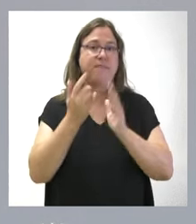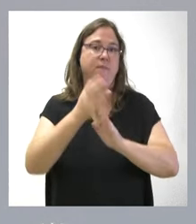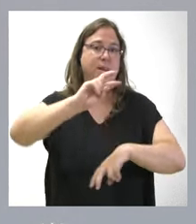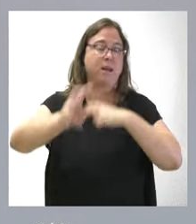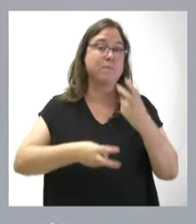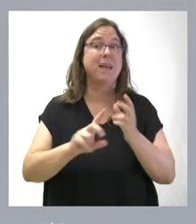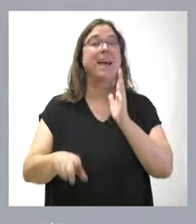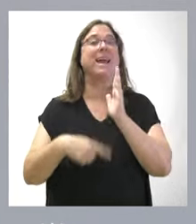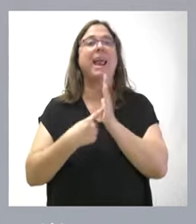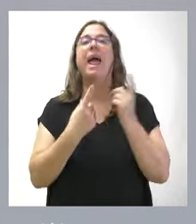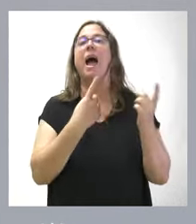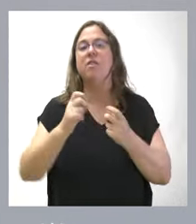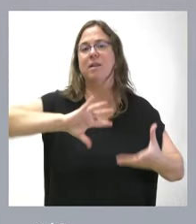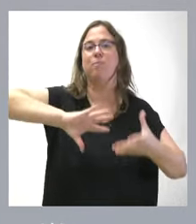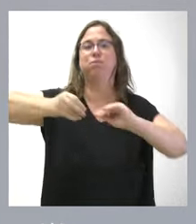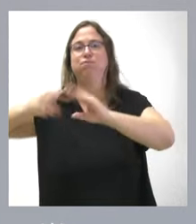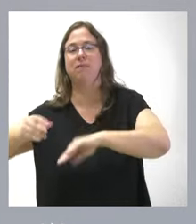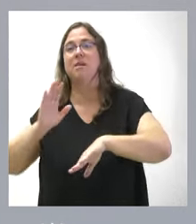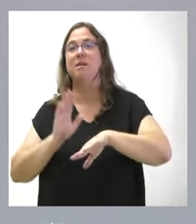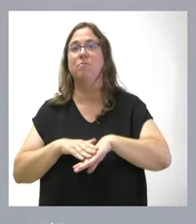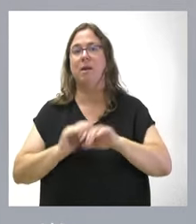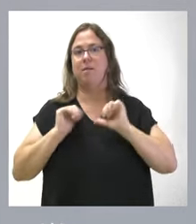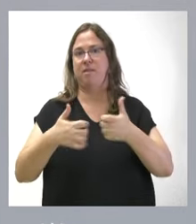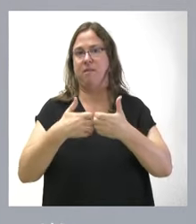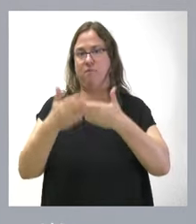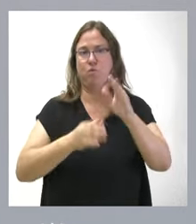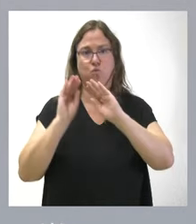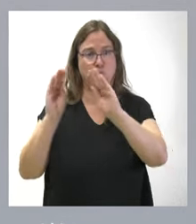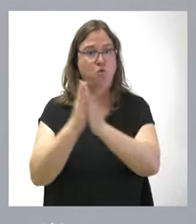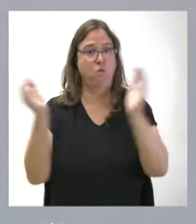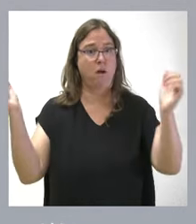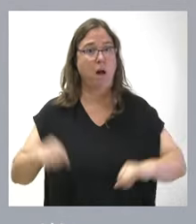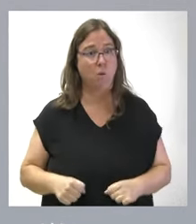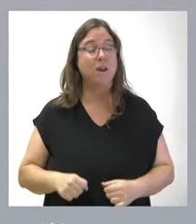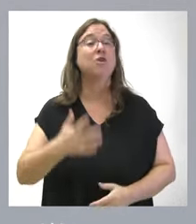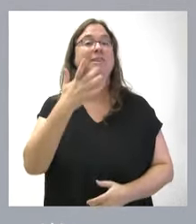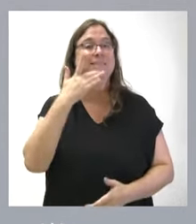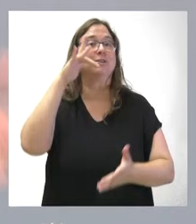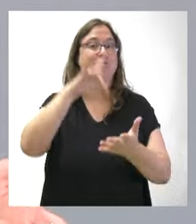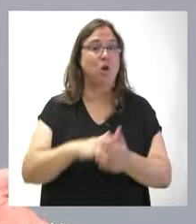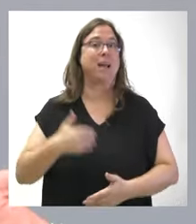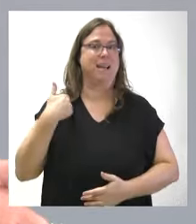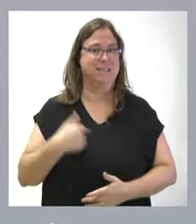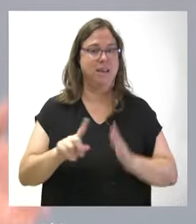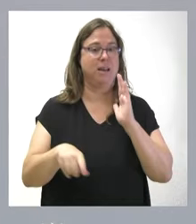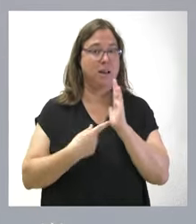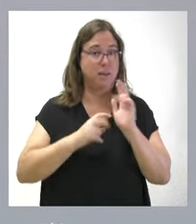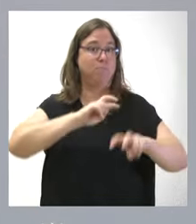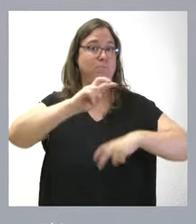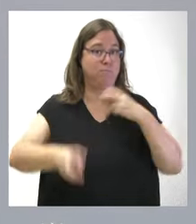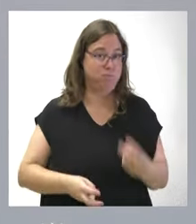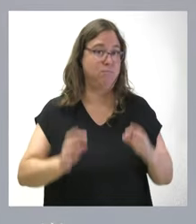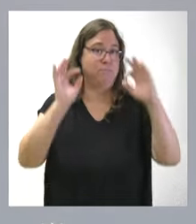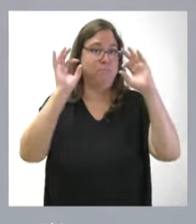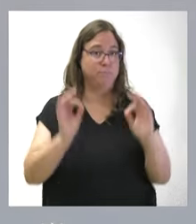cuantas leyes sean necesarias para que entre en vigor ese acuerdo y, por tanto, cuando esta ley se cambie, cuando esta ley